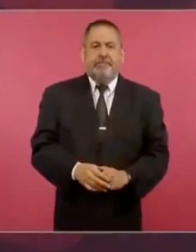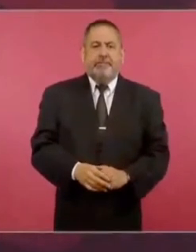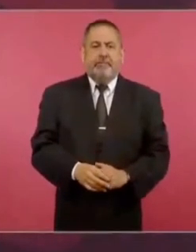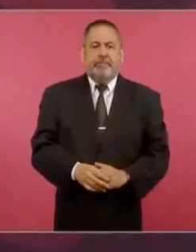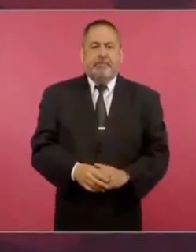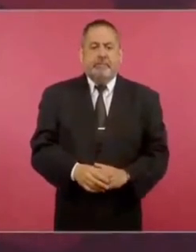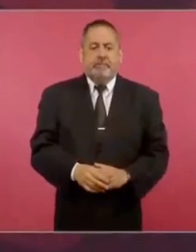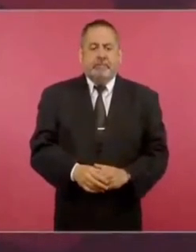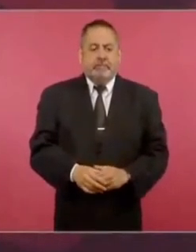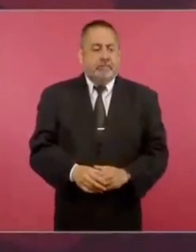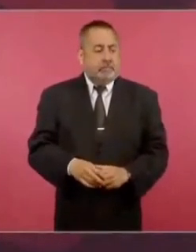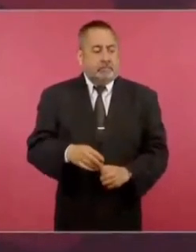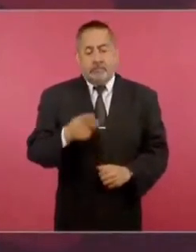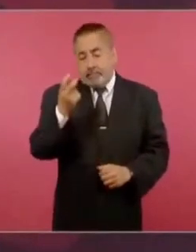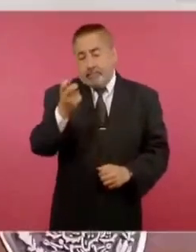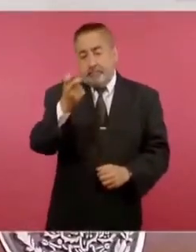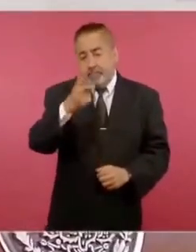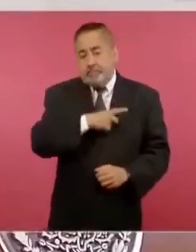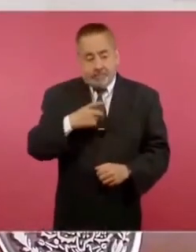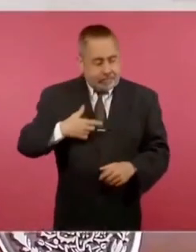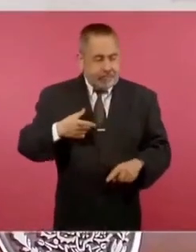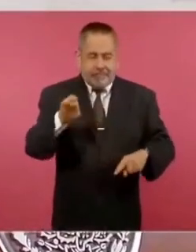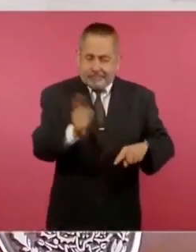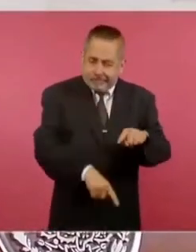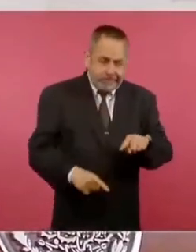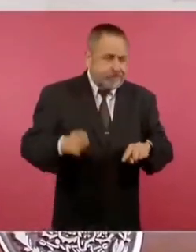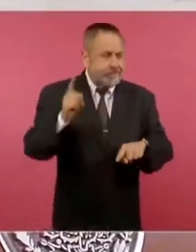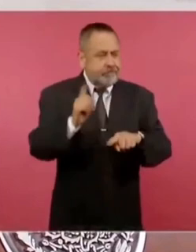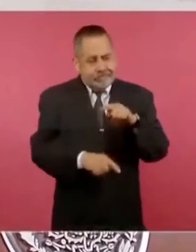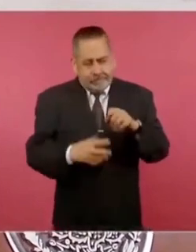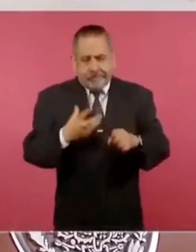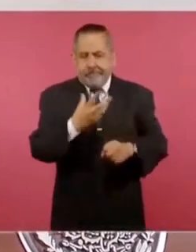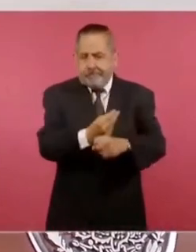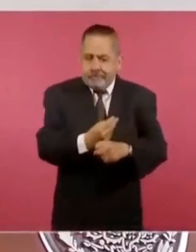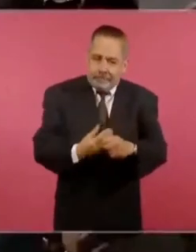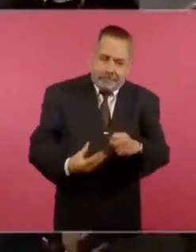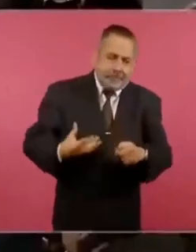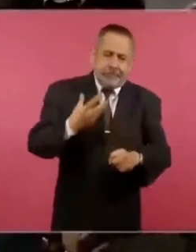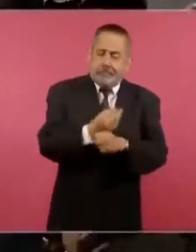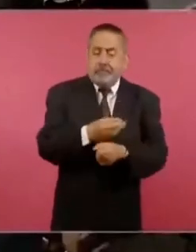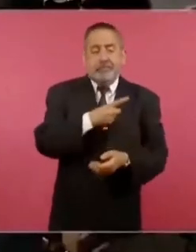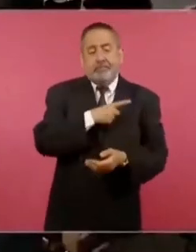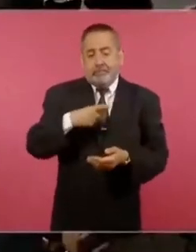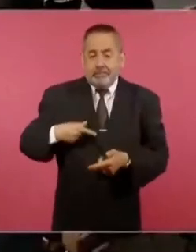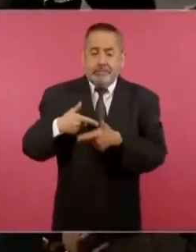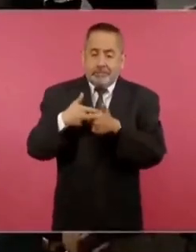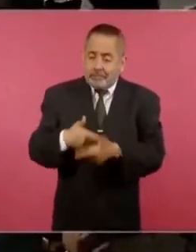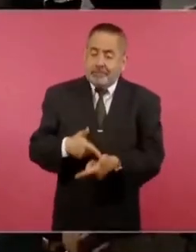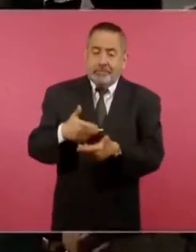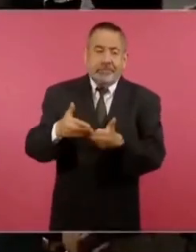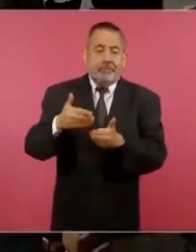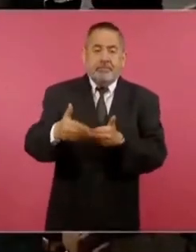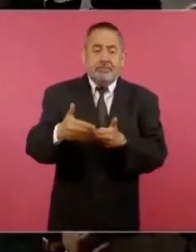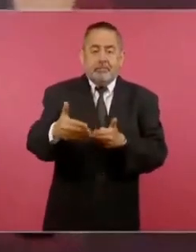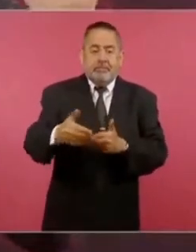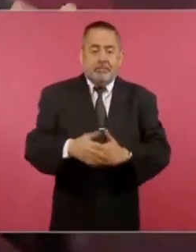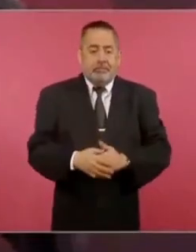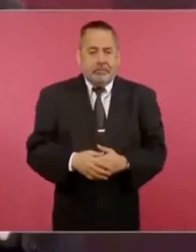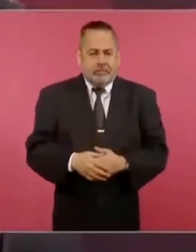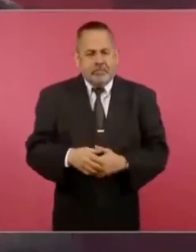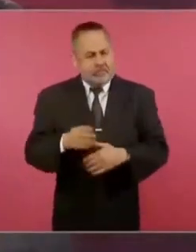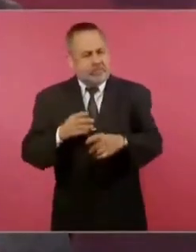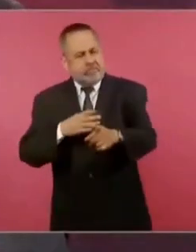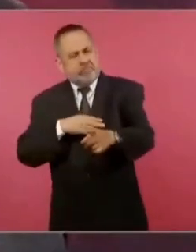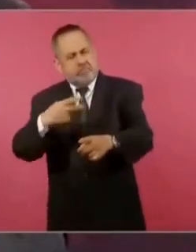Y hay que seguir limpiando, porque nosotros tuvimos, qué bien que me